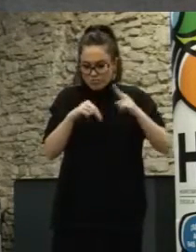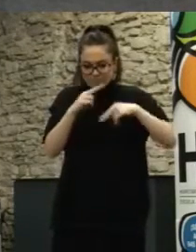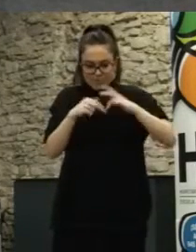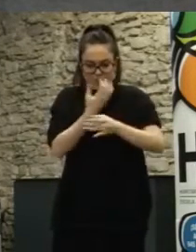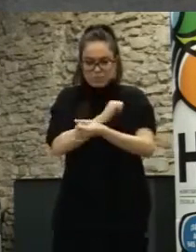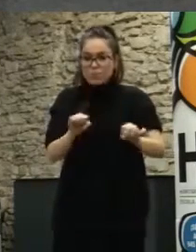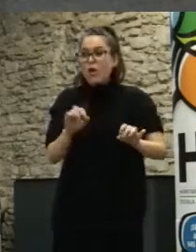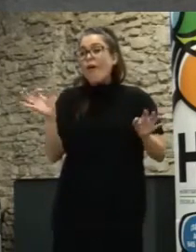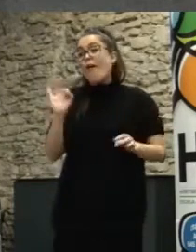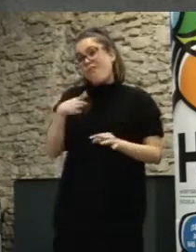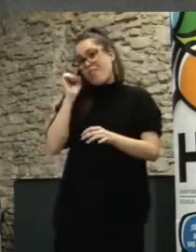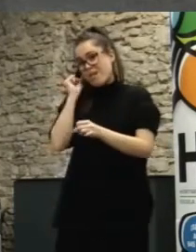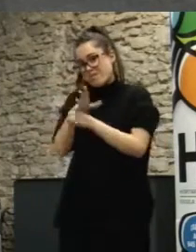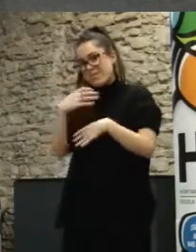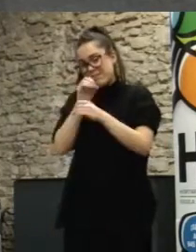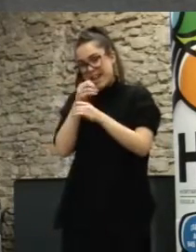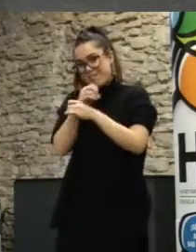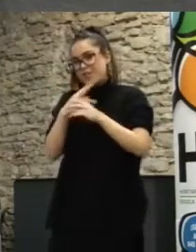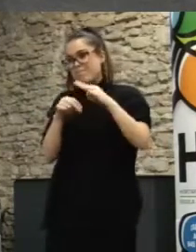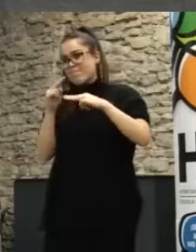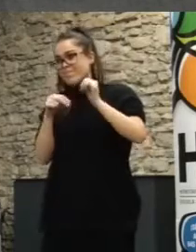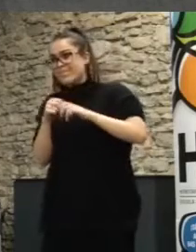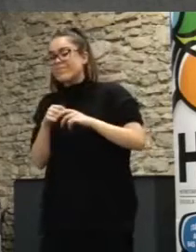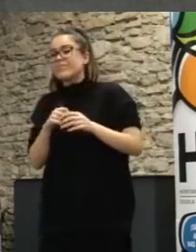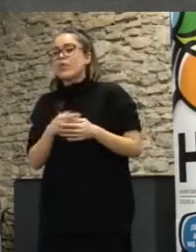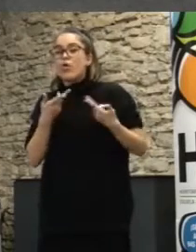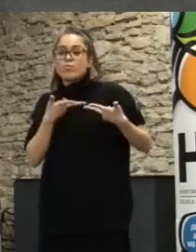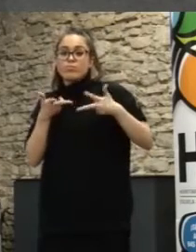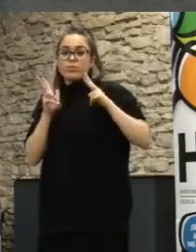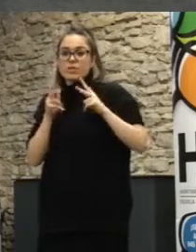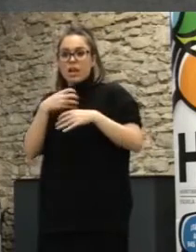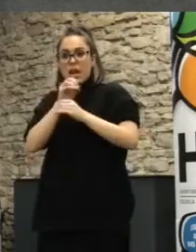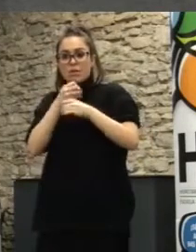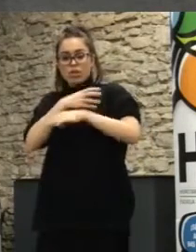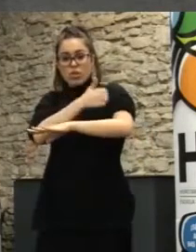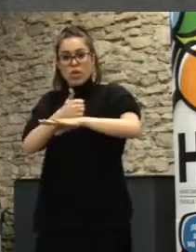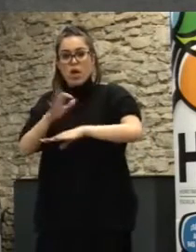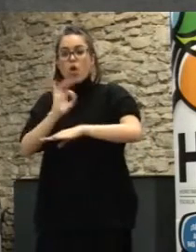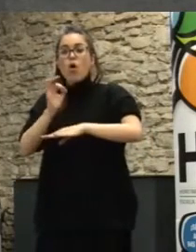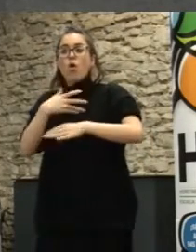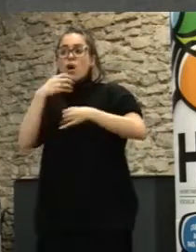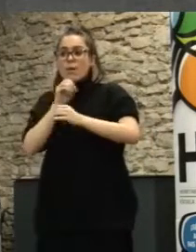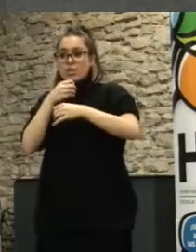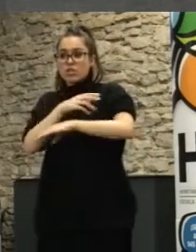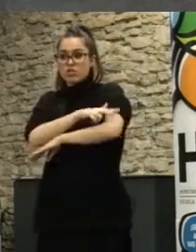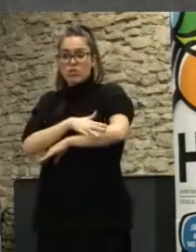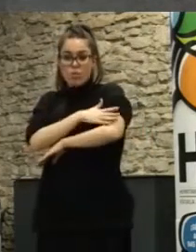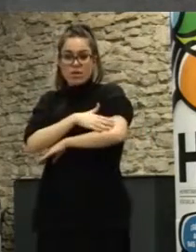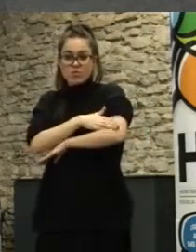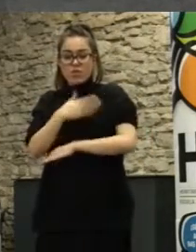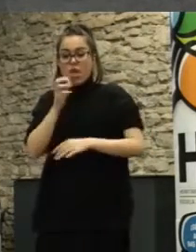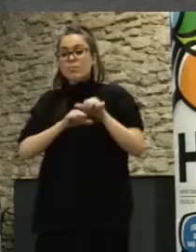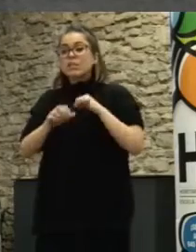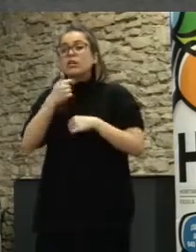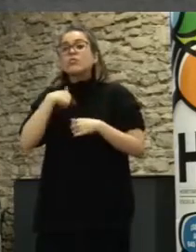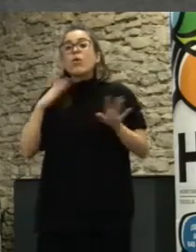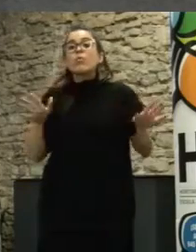espacios en el entorno ya sean de laboratorios ciudadanos o laboratorios de gobierno y a partir de ahí pues nada me pongo a vuestra